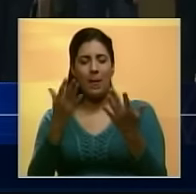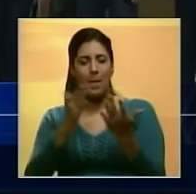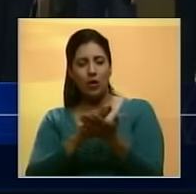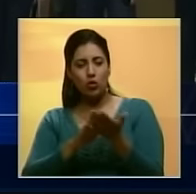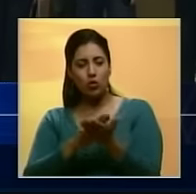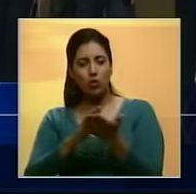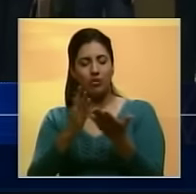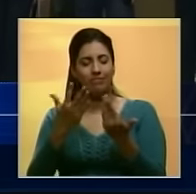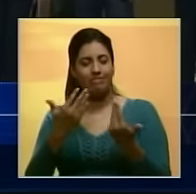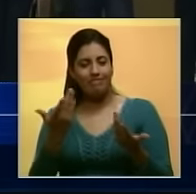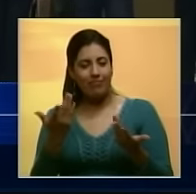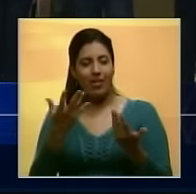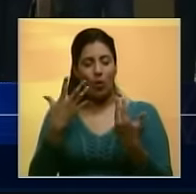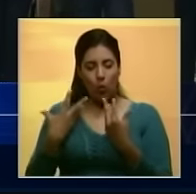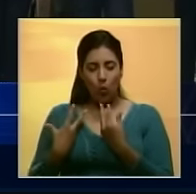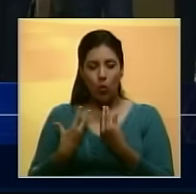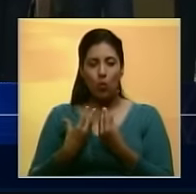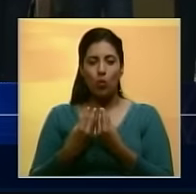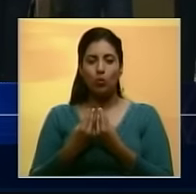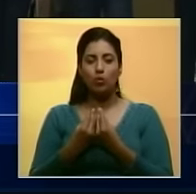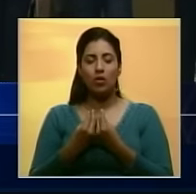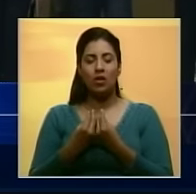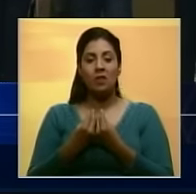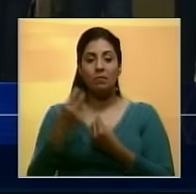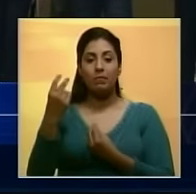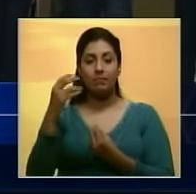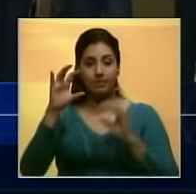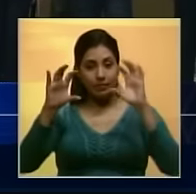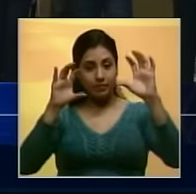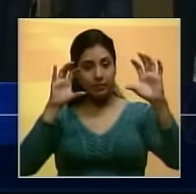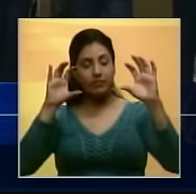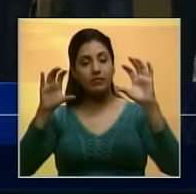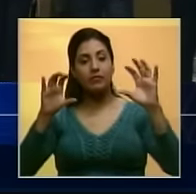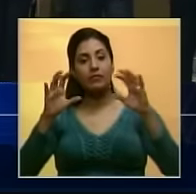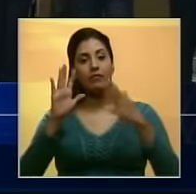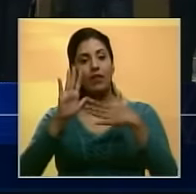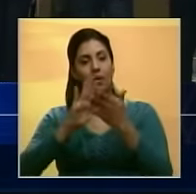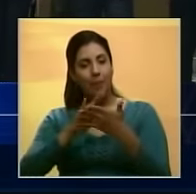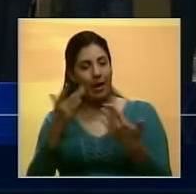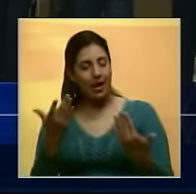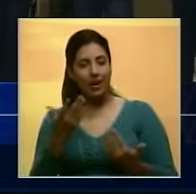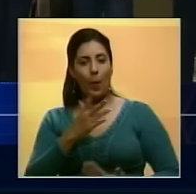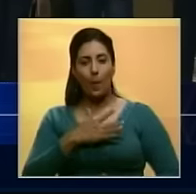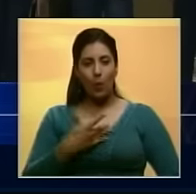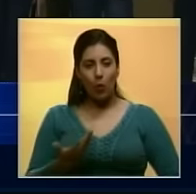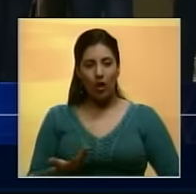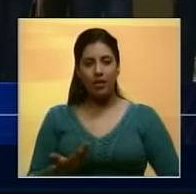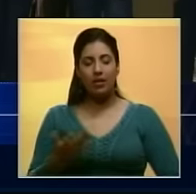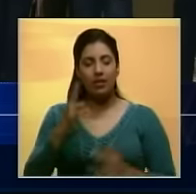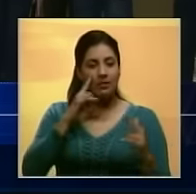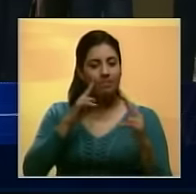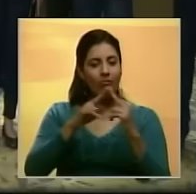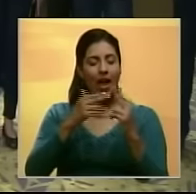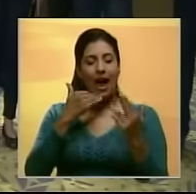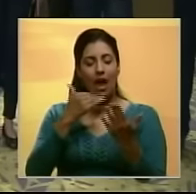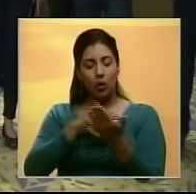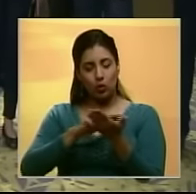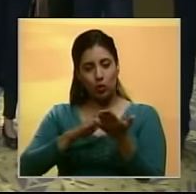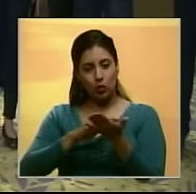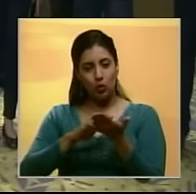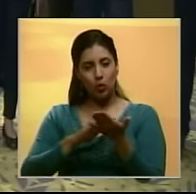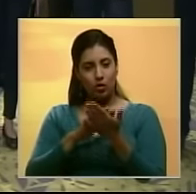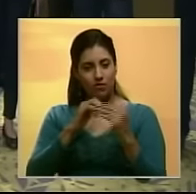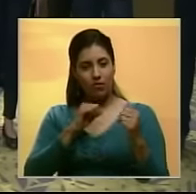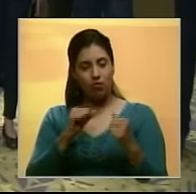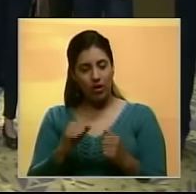tomar conjuntamente, los dos países, acciones que podamos tomar para encontrar alguna solución